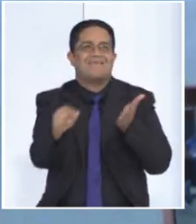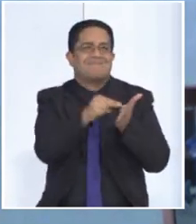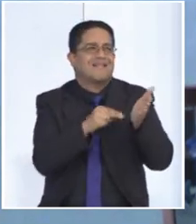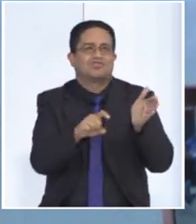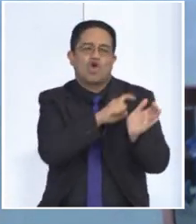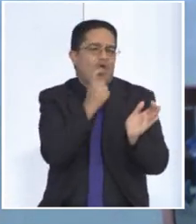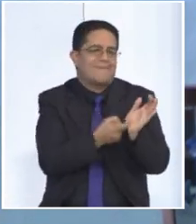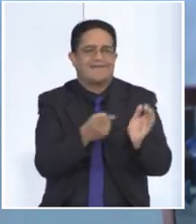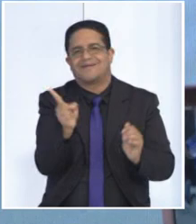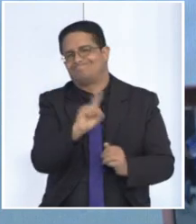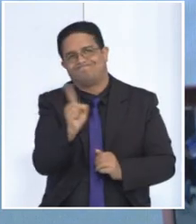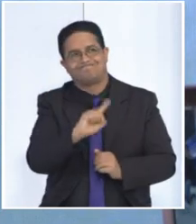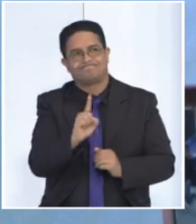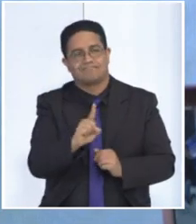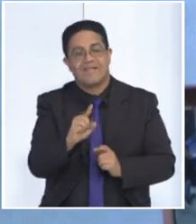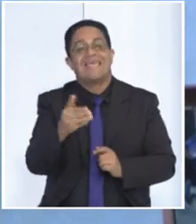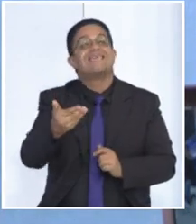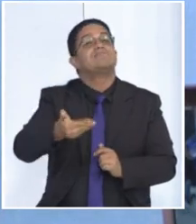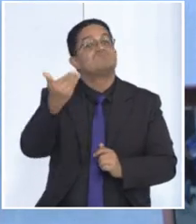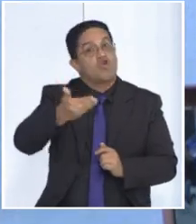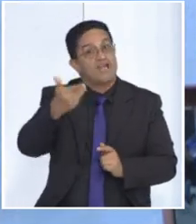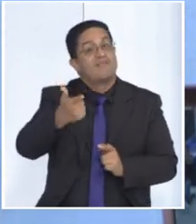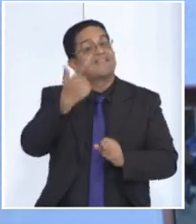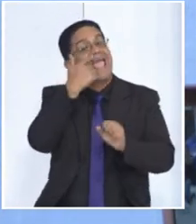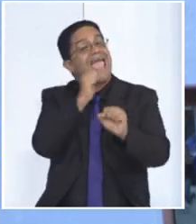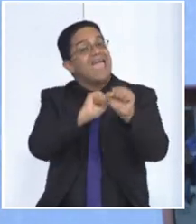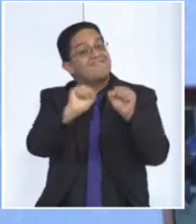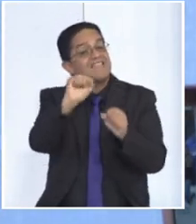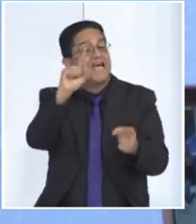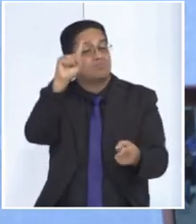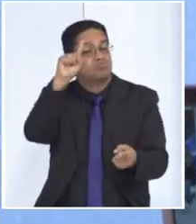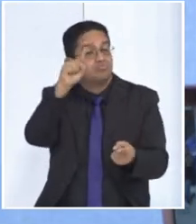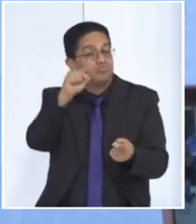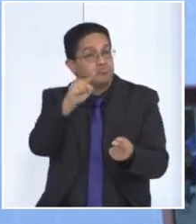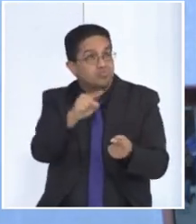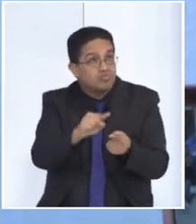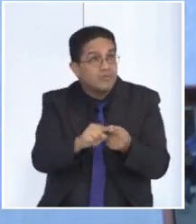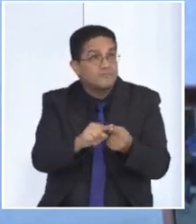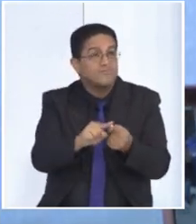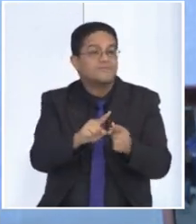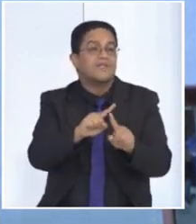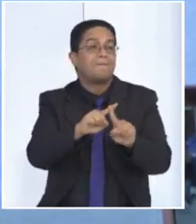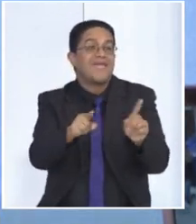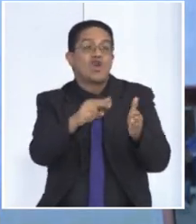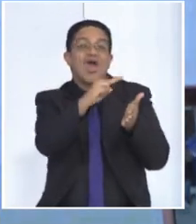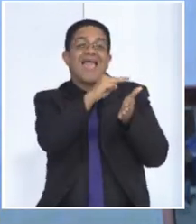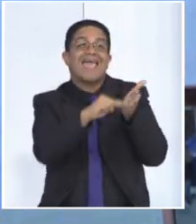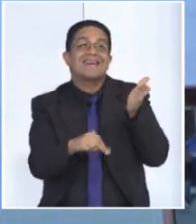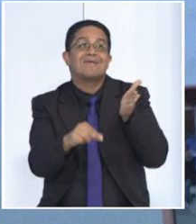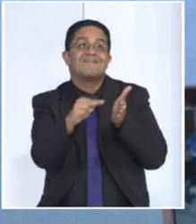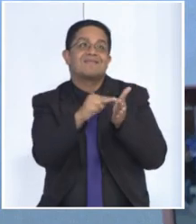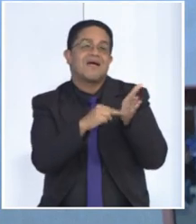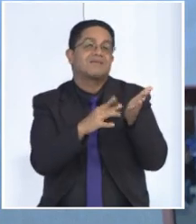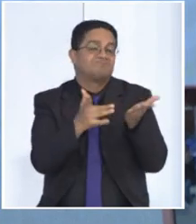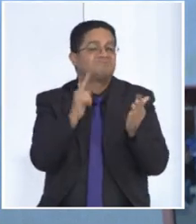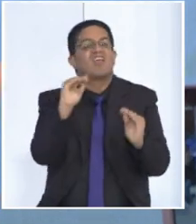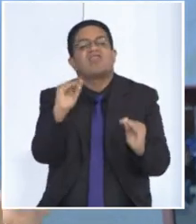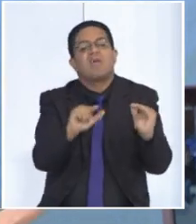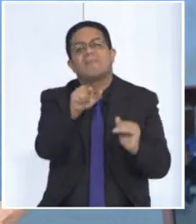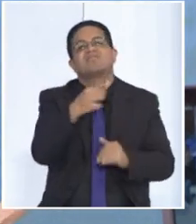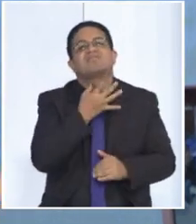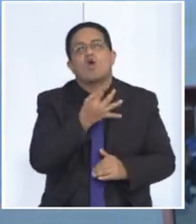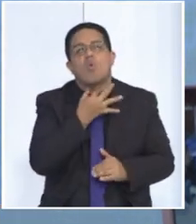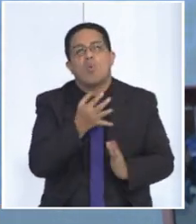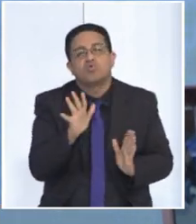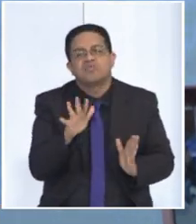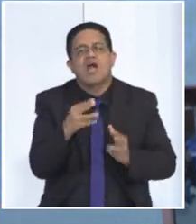de este alimento. Sí es importante reducirlo lo máximo posible, pero el eliminarlo va a tener que ver con tu paladar, con tus gustos, con